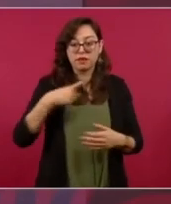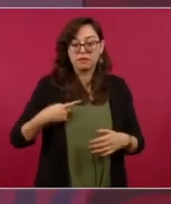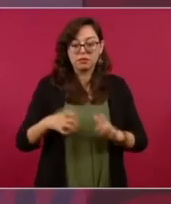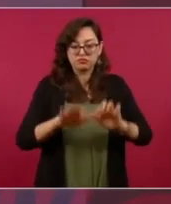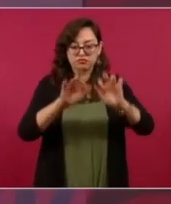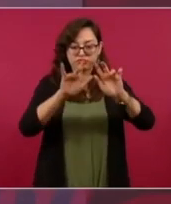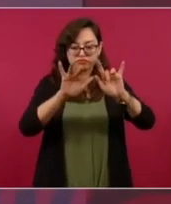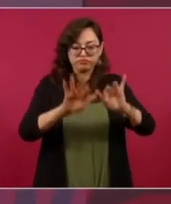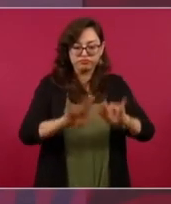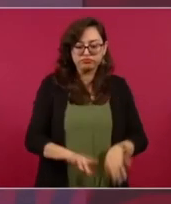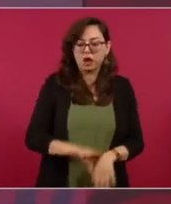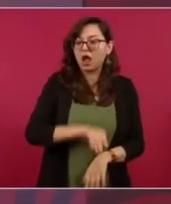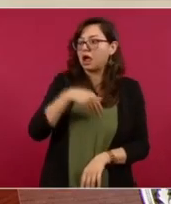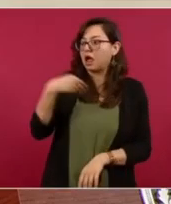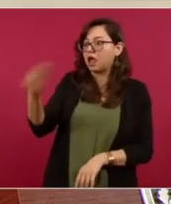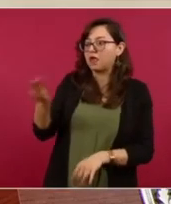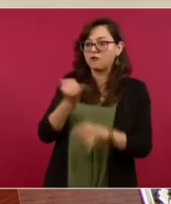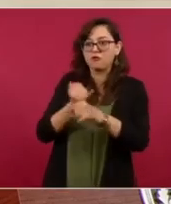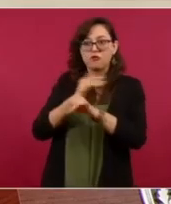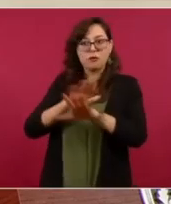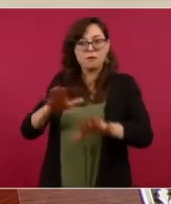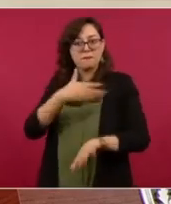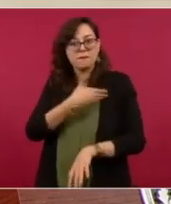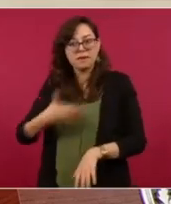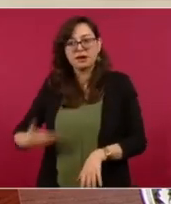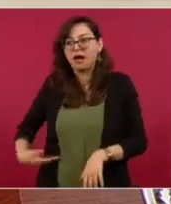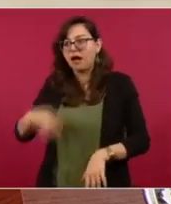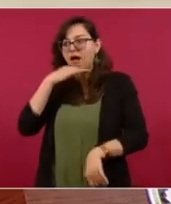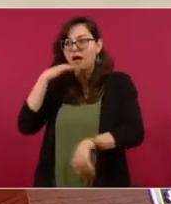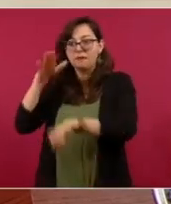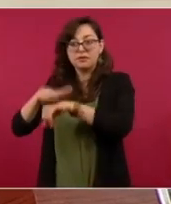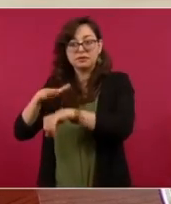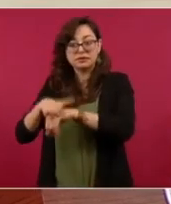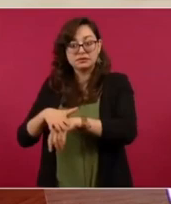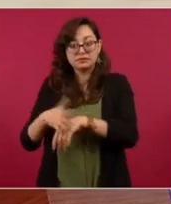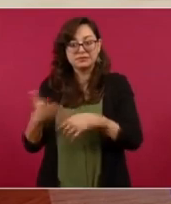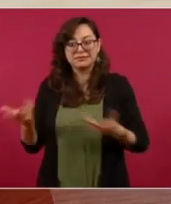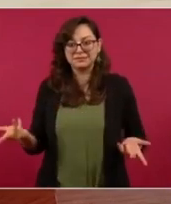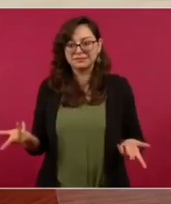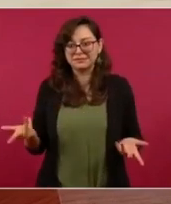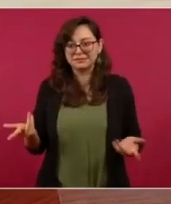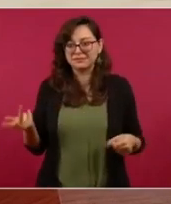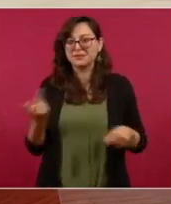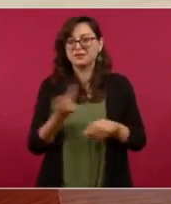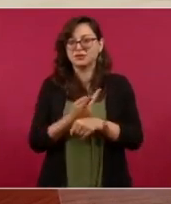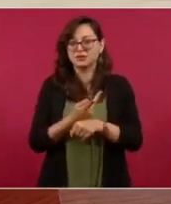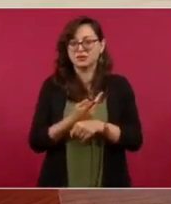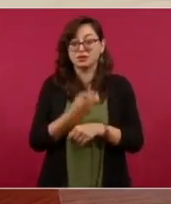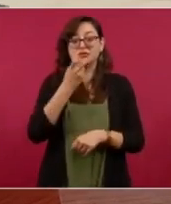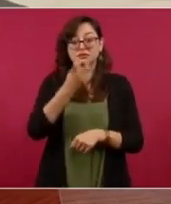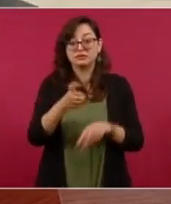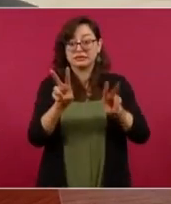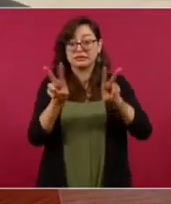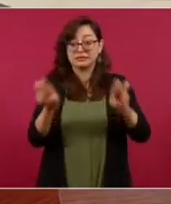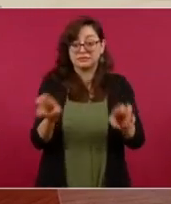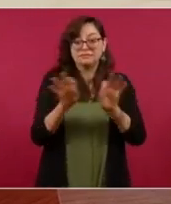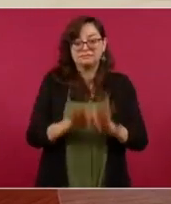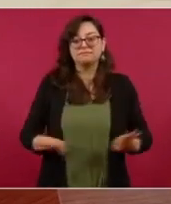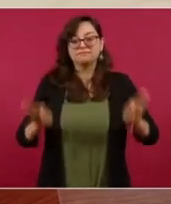entonces sí es importante y además que